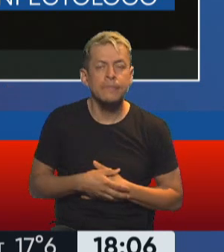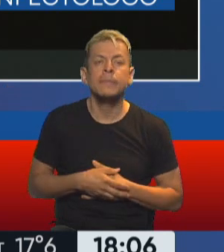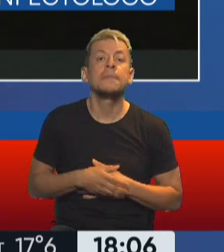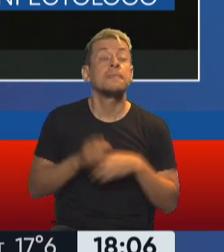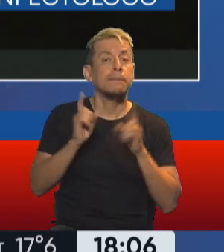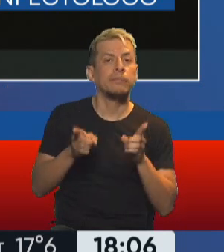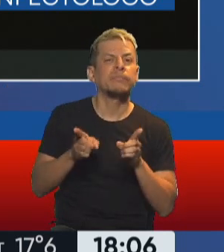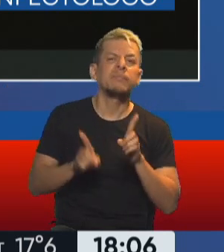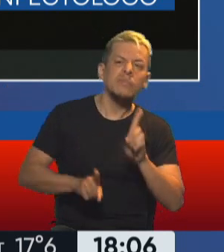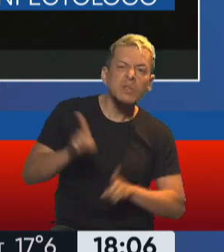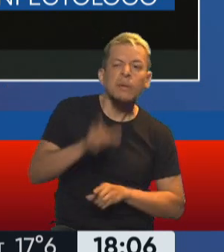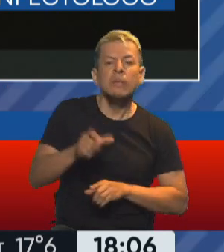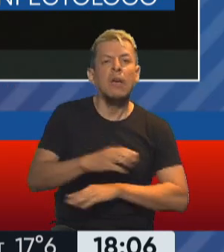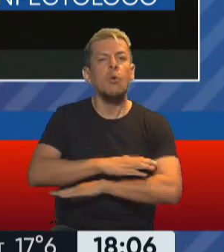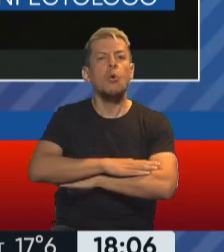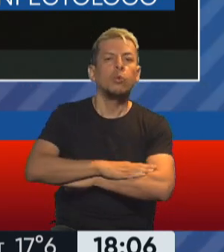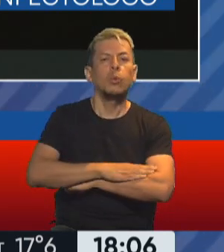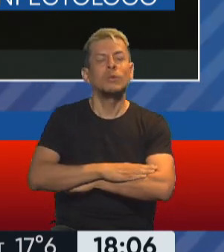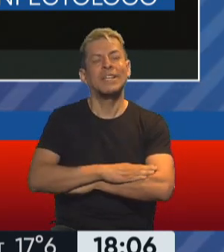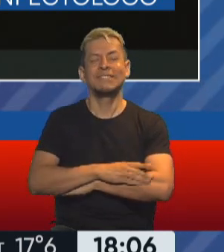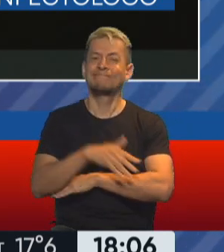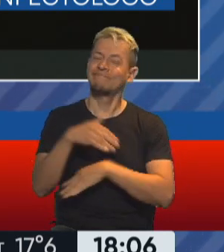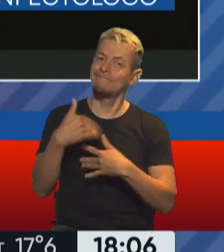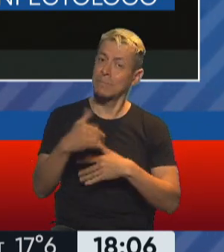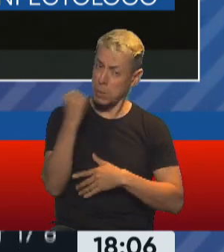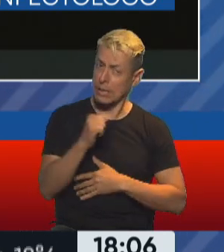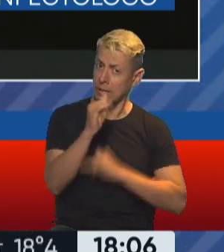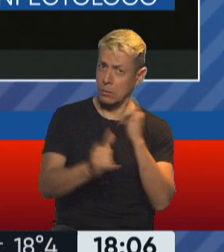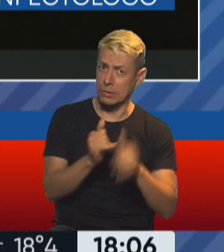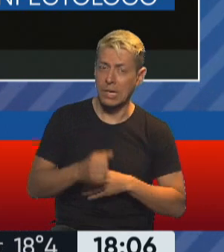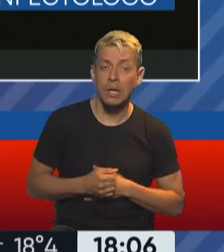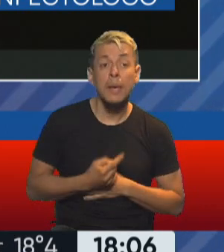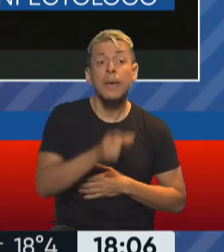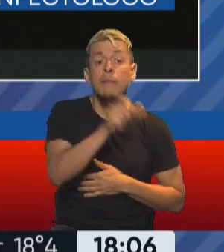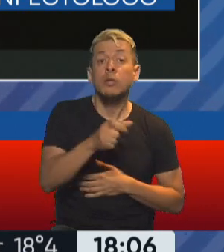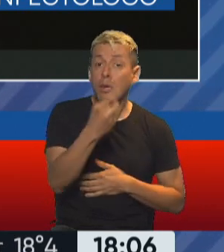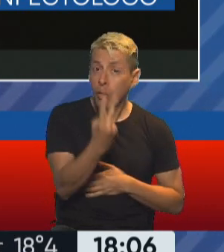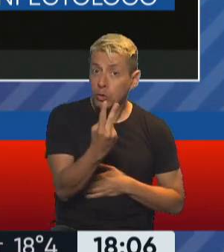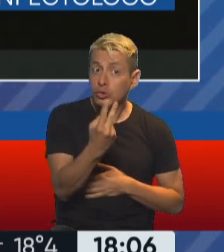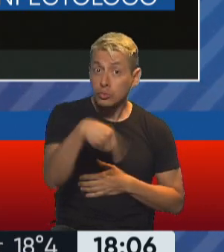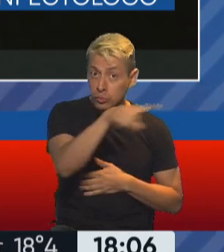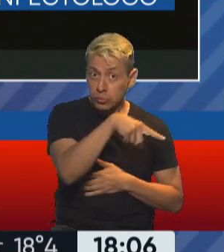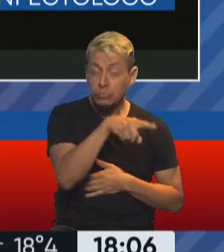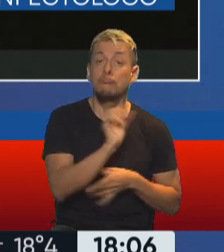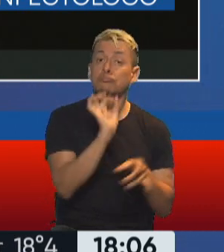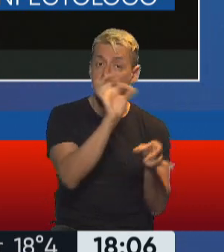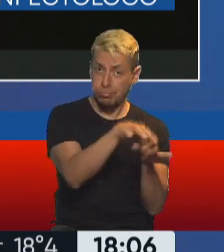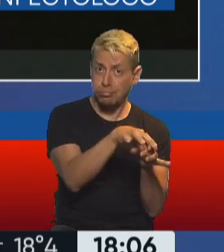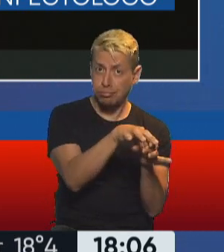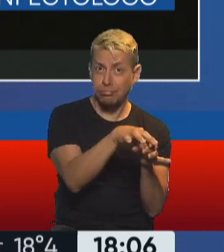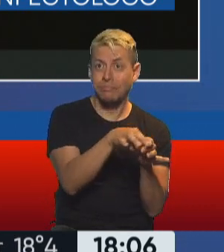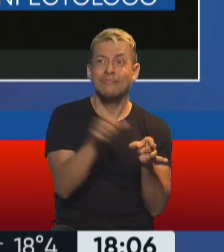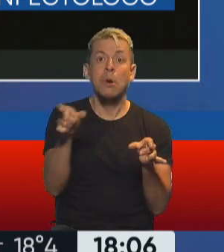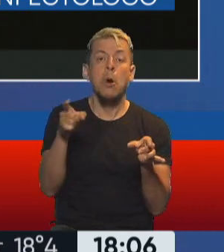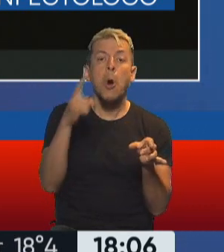actitudes en el medio que creo que es importante comentarlas. Dos de las personas contaminadas por este señor que vino